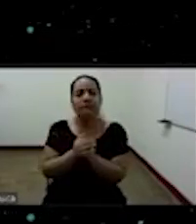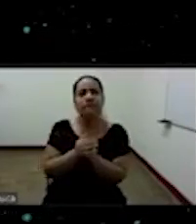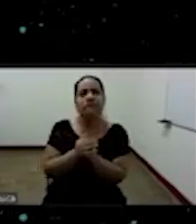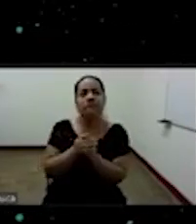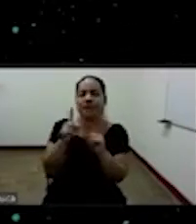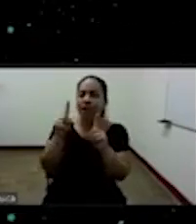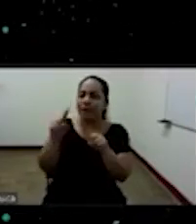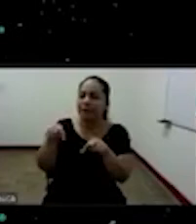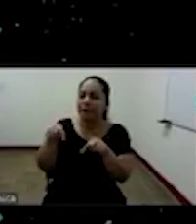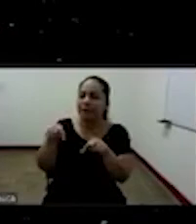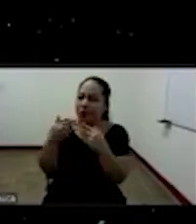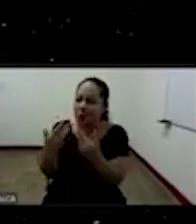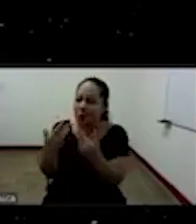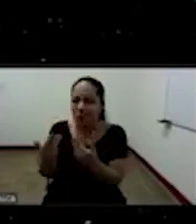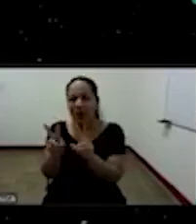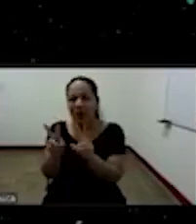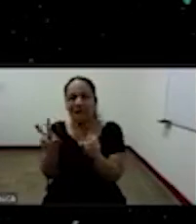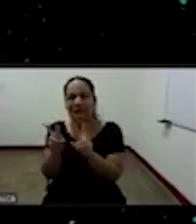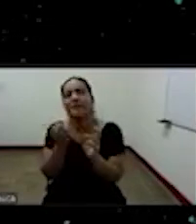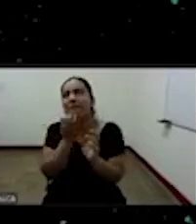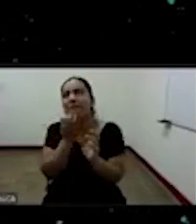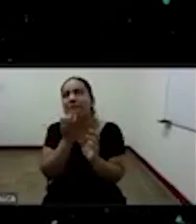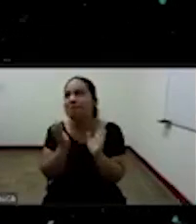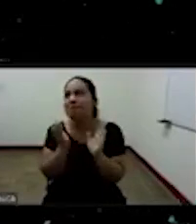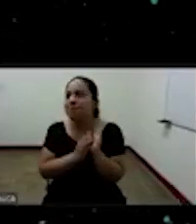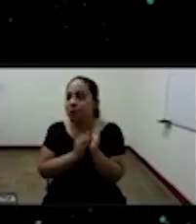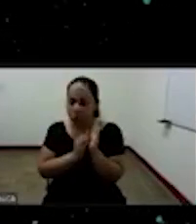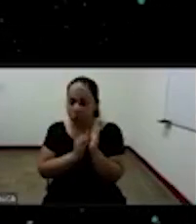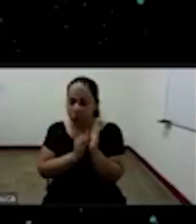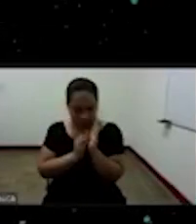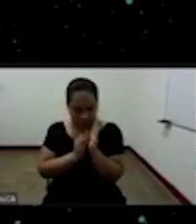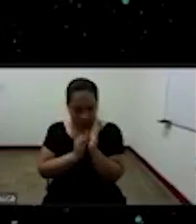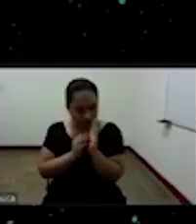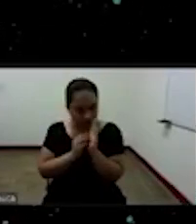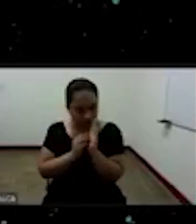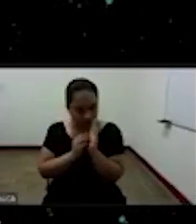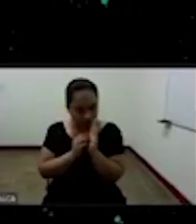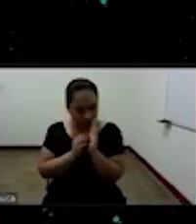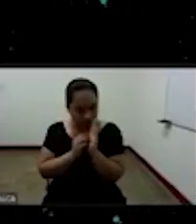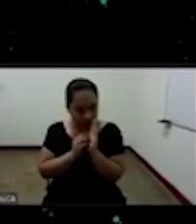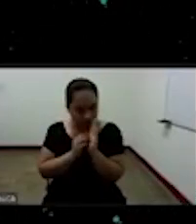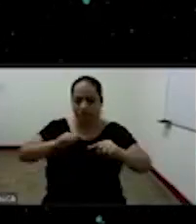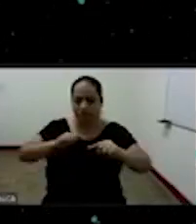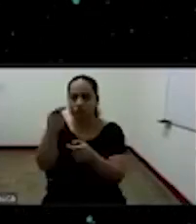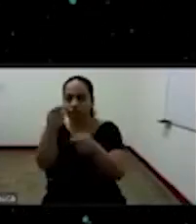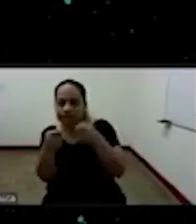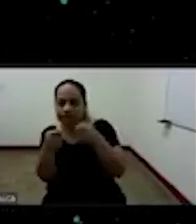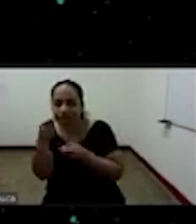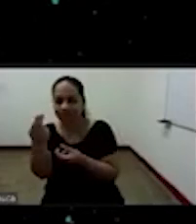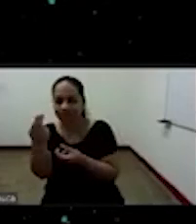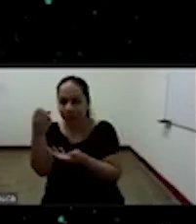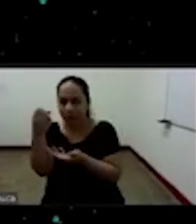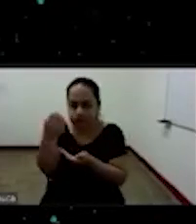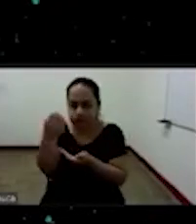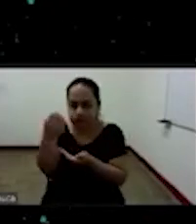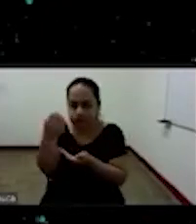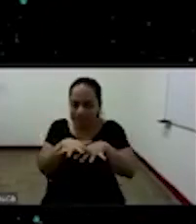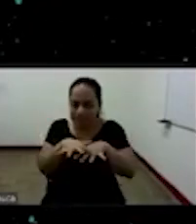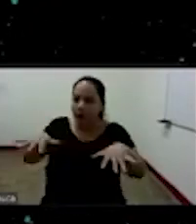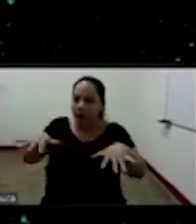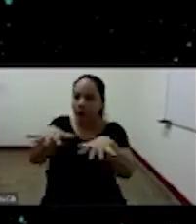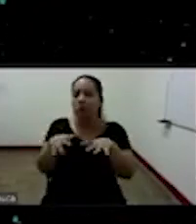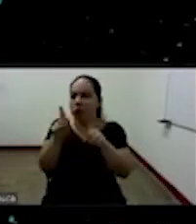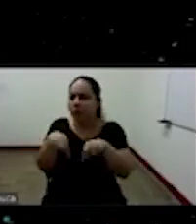por ejemplo en la en el tema de la administración de recursos en el territorio eh es como una